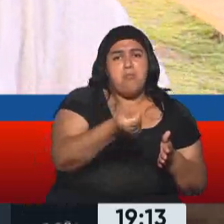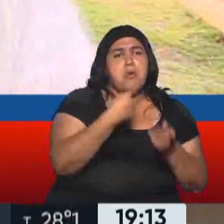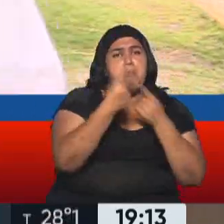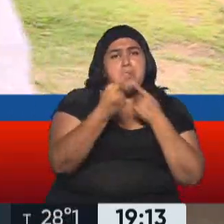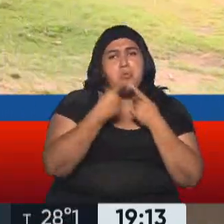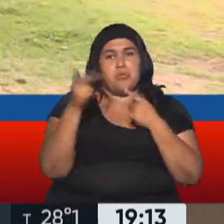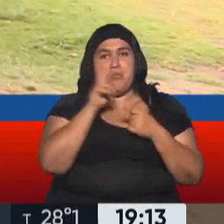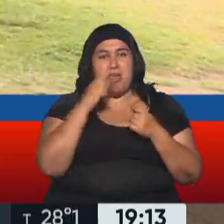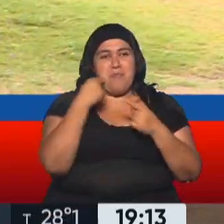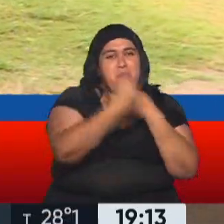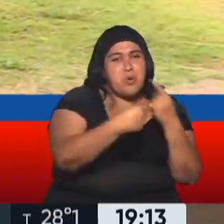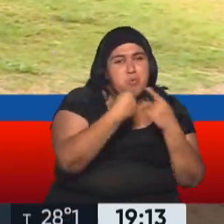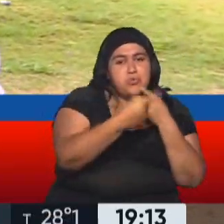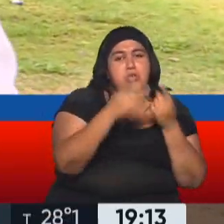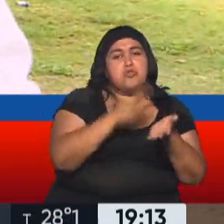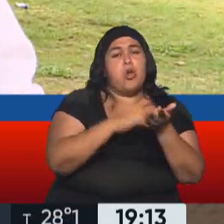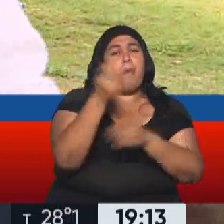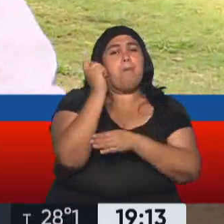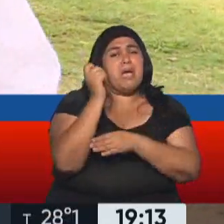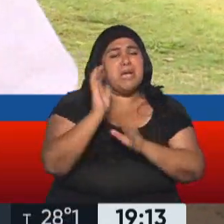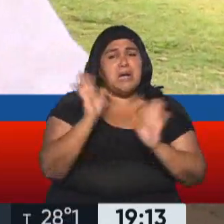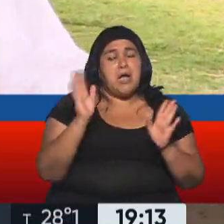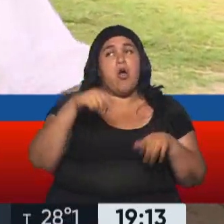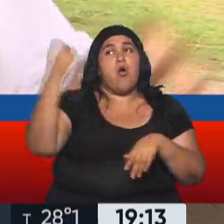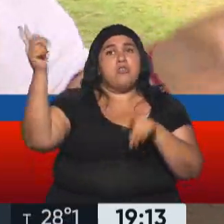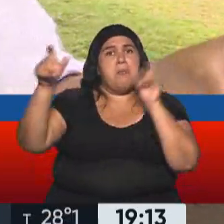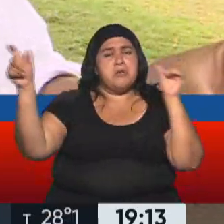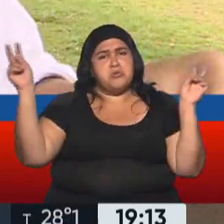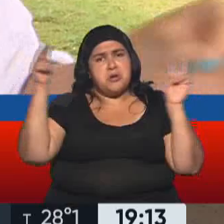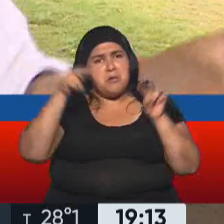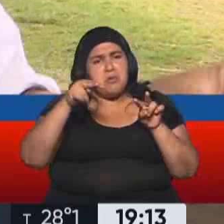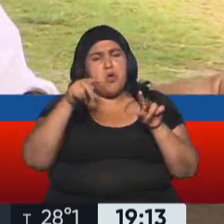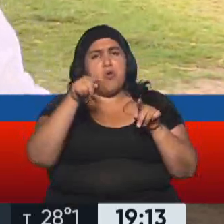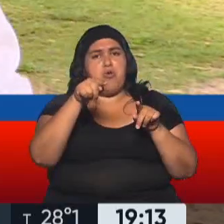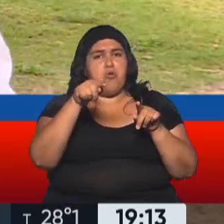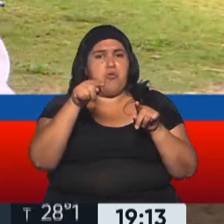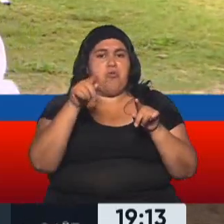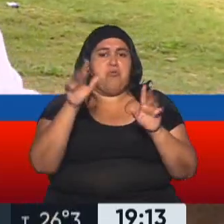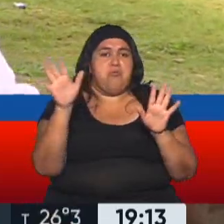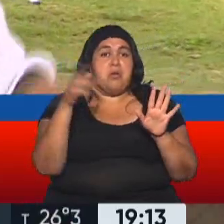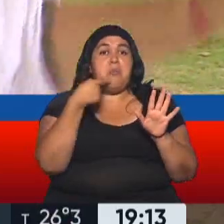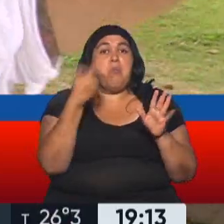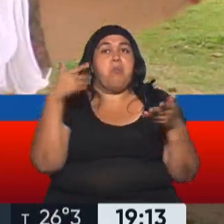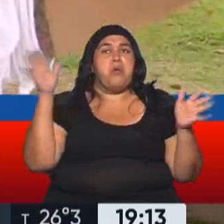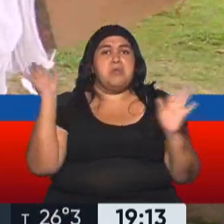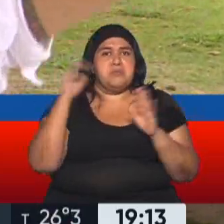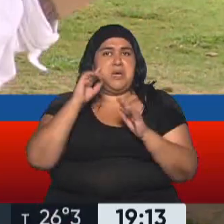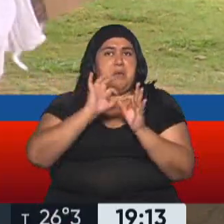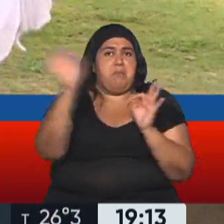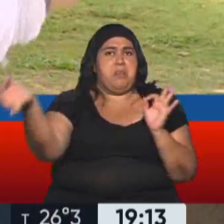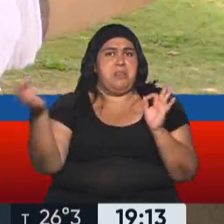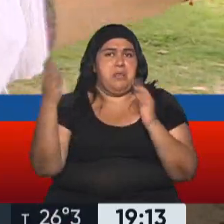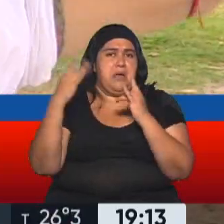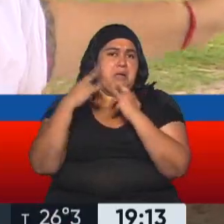preguntas sobre pesca. Y y otros vecinos con los cuales se puso en contacto esta persona dicen que podría haber estado aquí, a